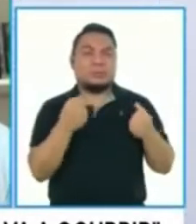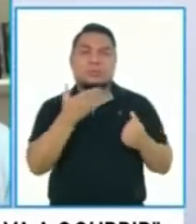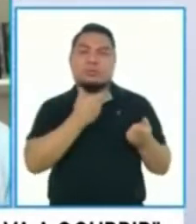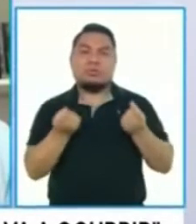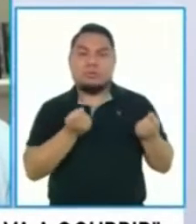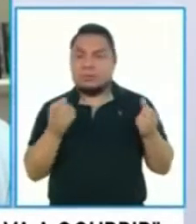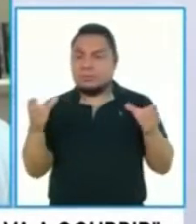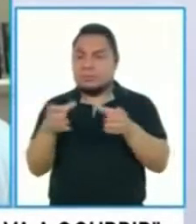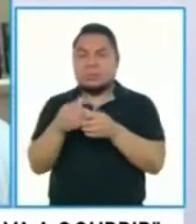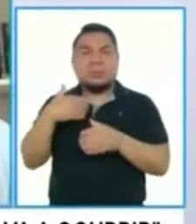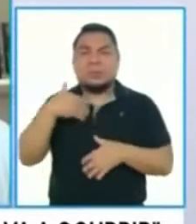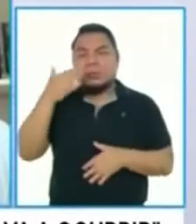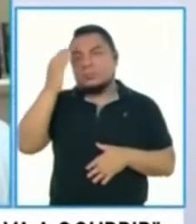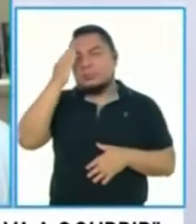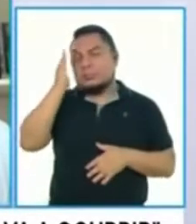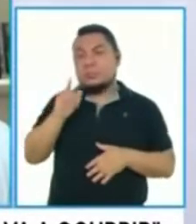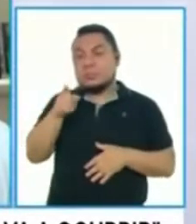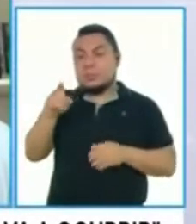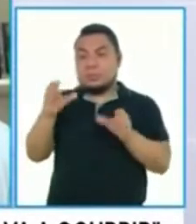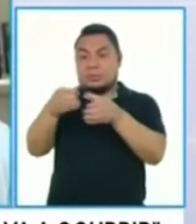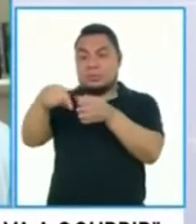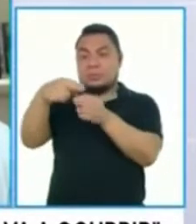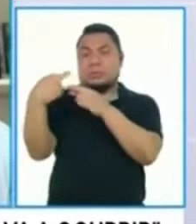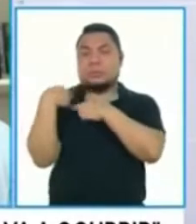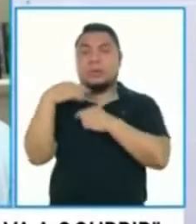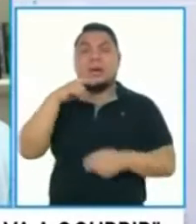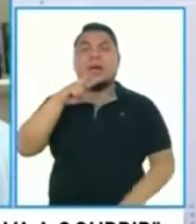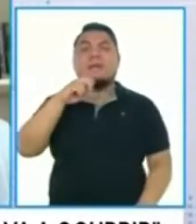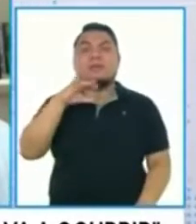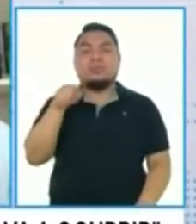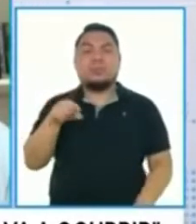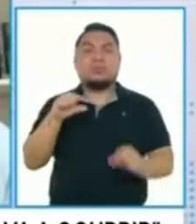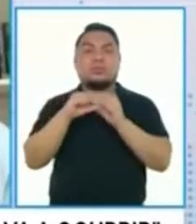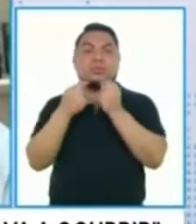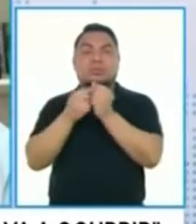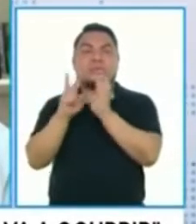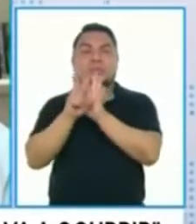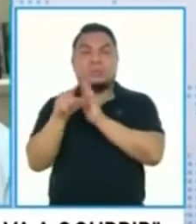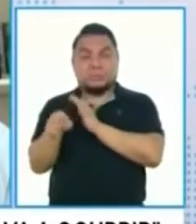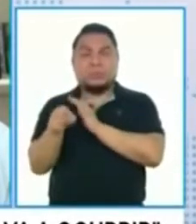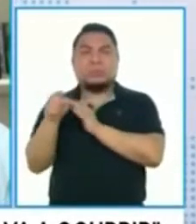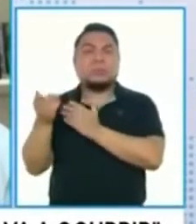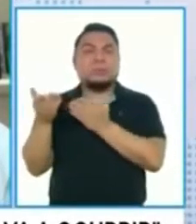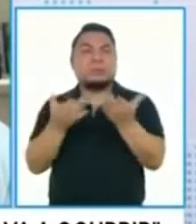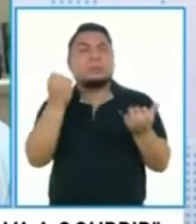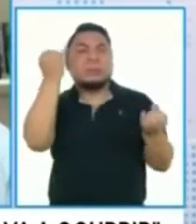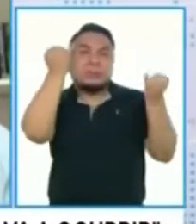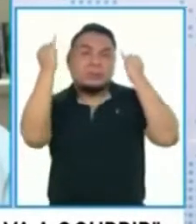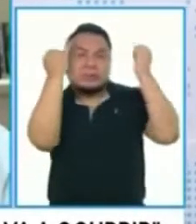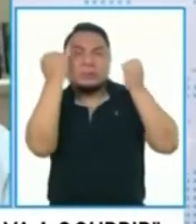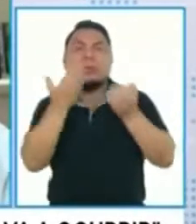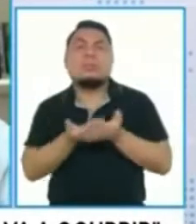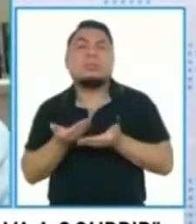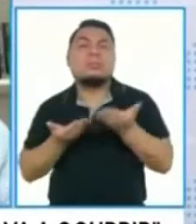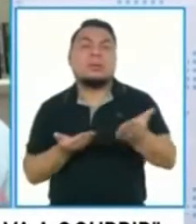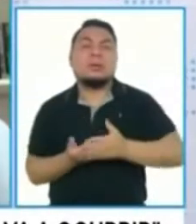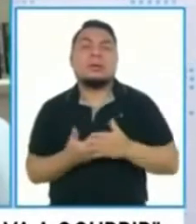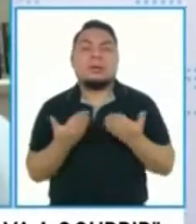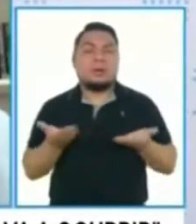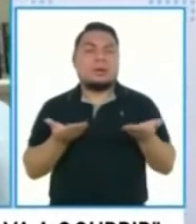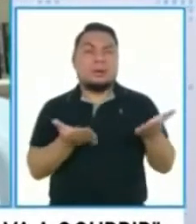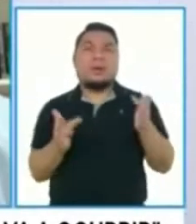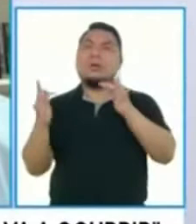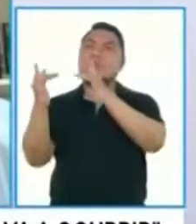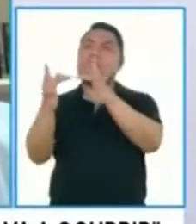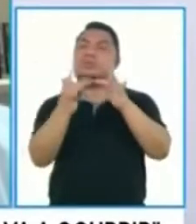gobierno. El comando vacuna es un grupo de voluntarios que ha traído ideas, propuestas, ha generado